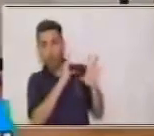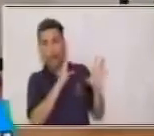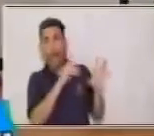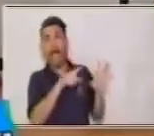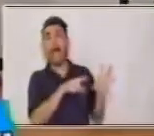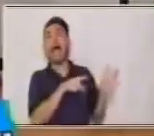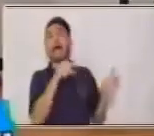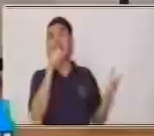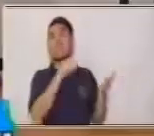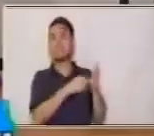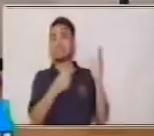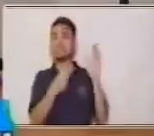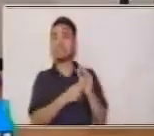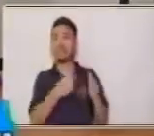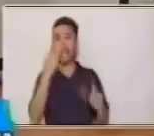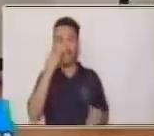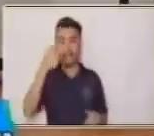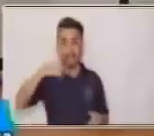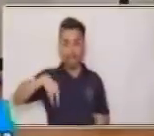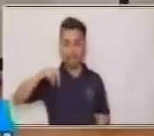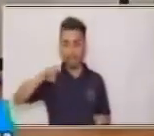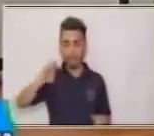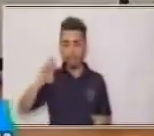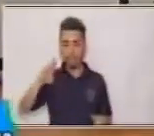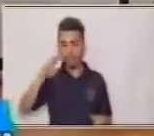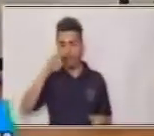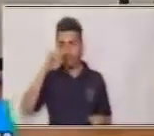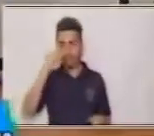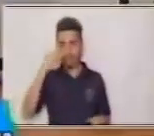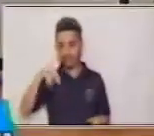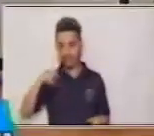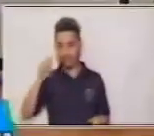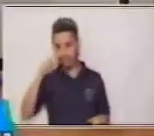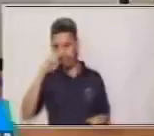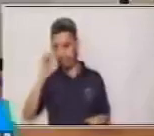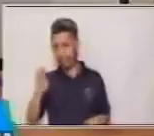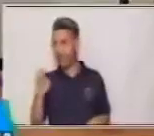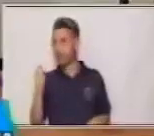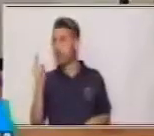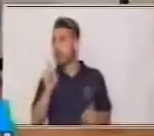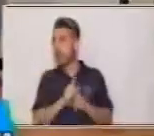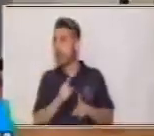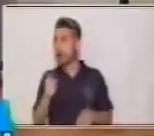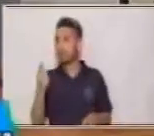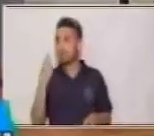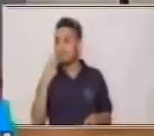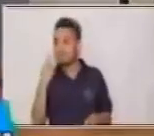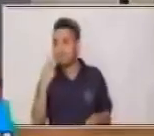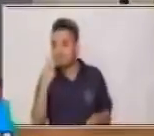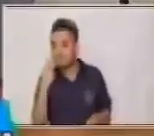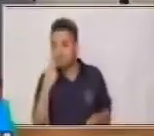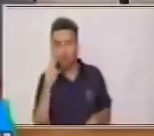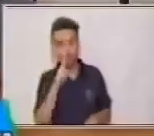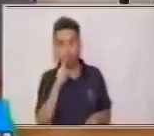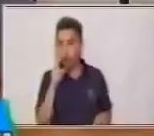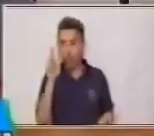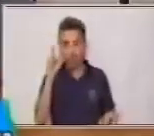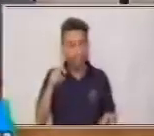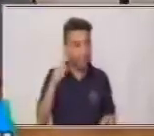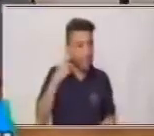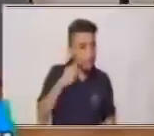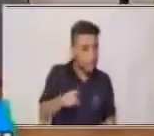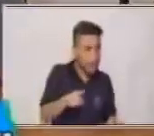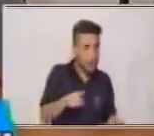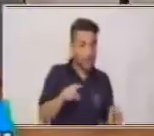haciendo algo que no le corresponde. Se está metiendo o escuchando o viendo